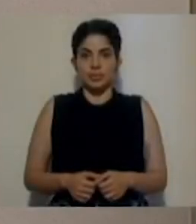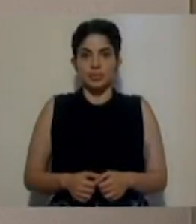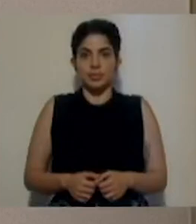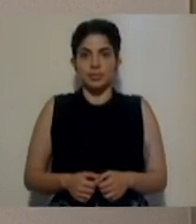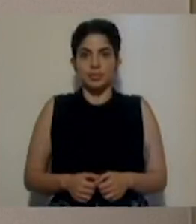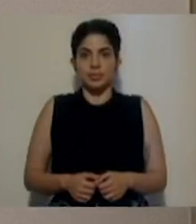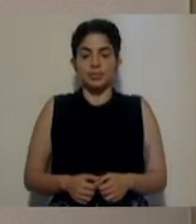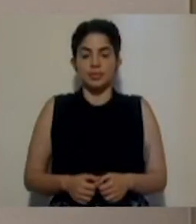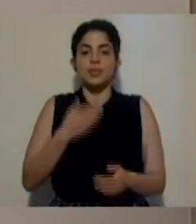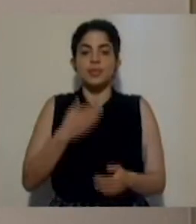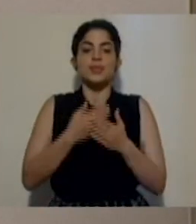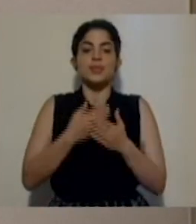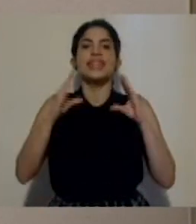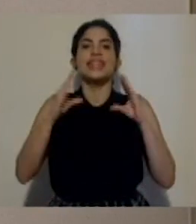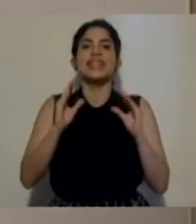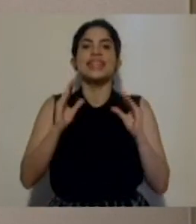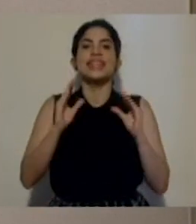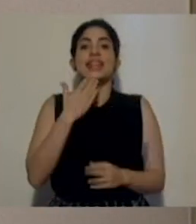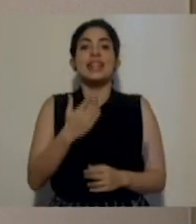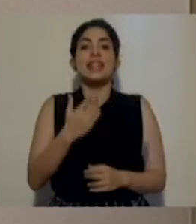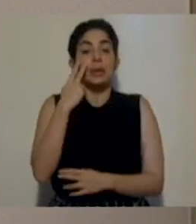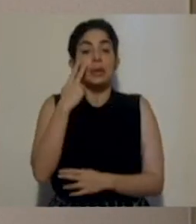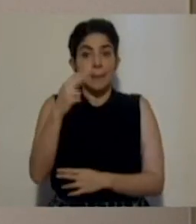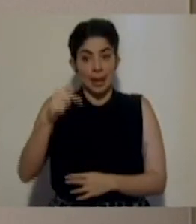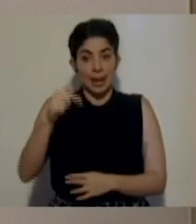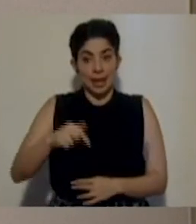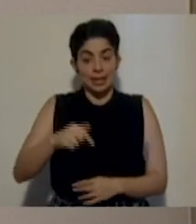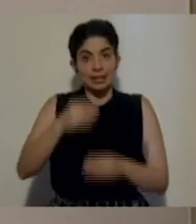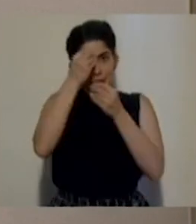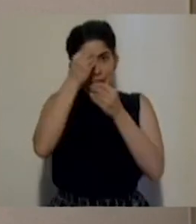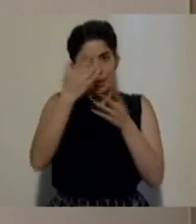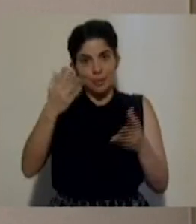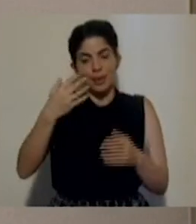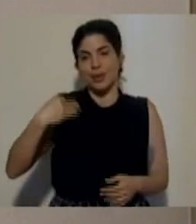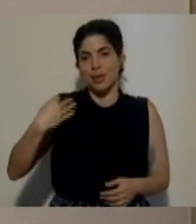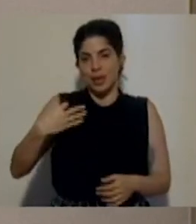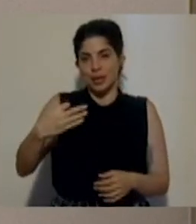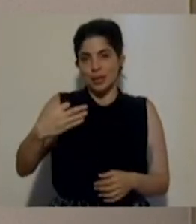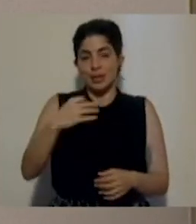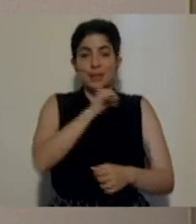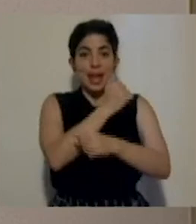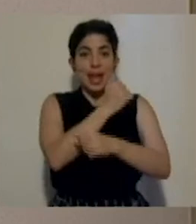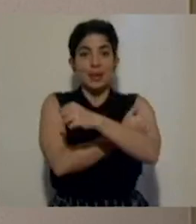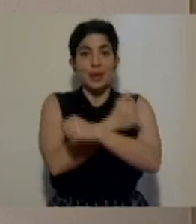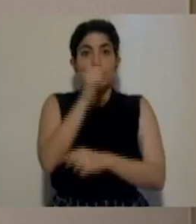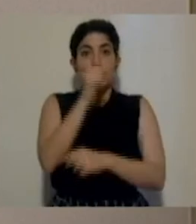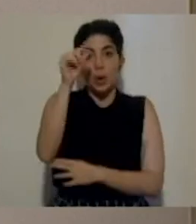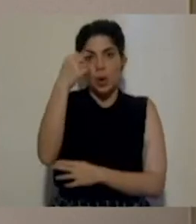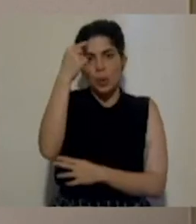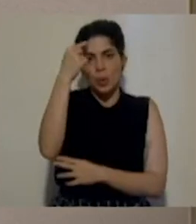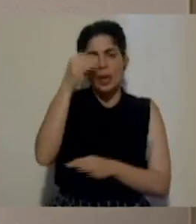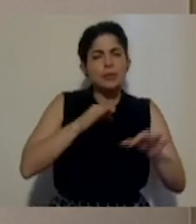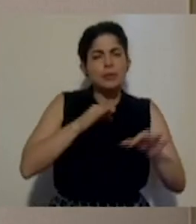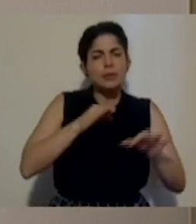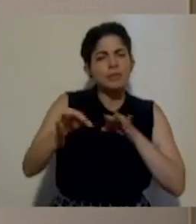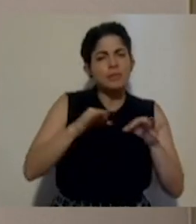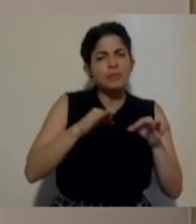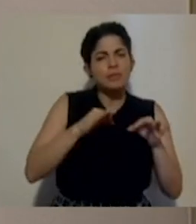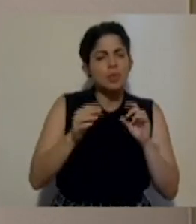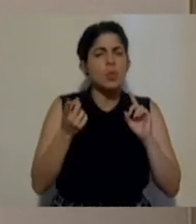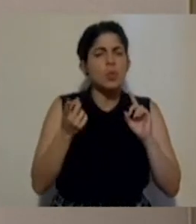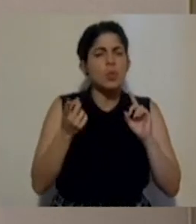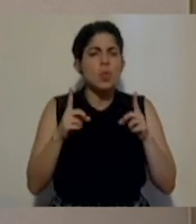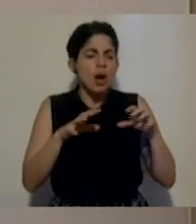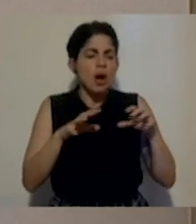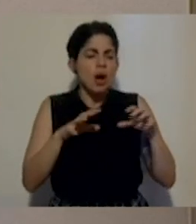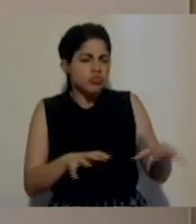Muy buenas tardes, gracias por sintonizar este reporte diario donde las autoridades de gobierno detallan las acciones